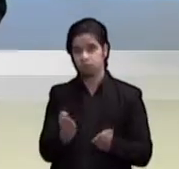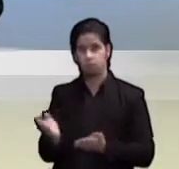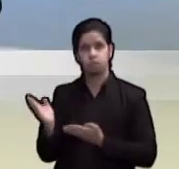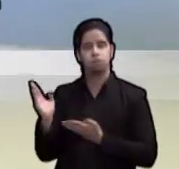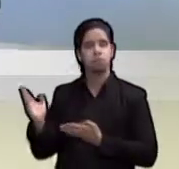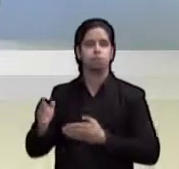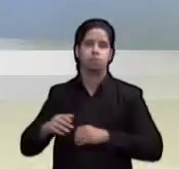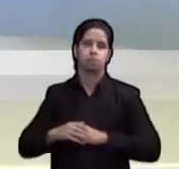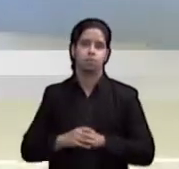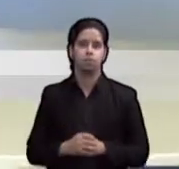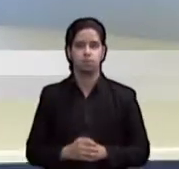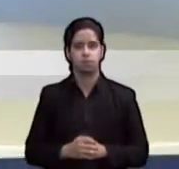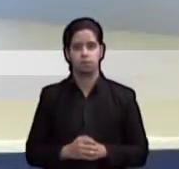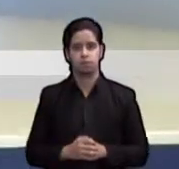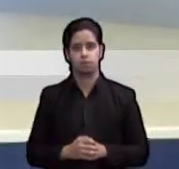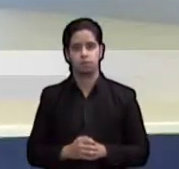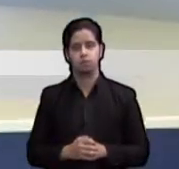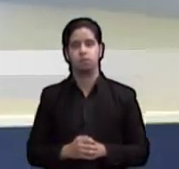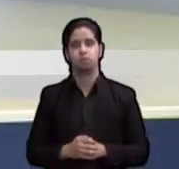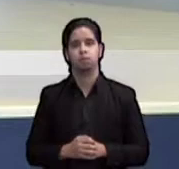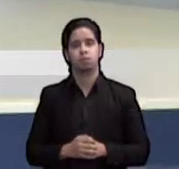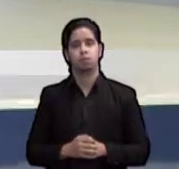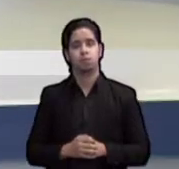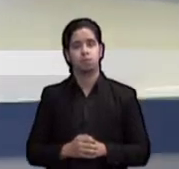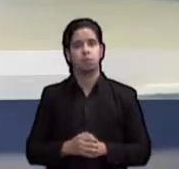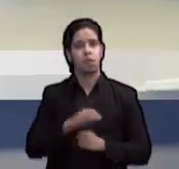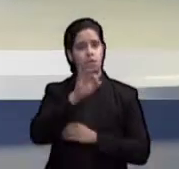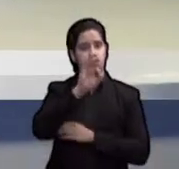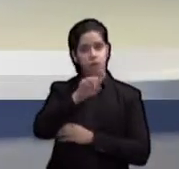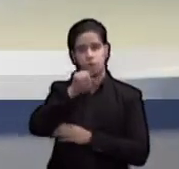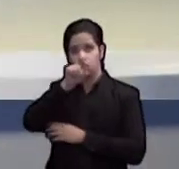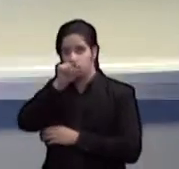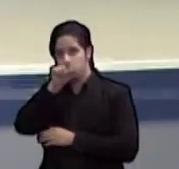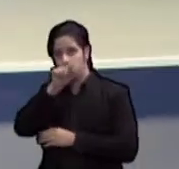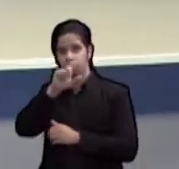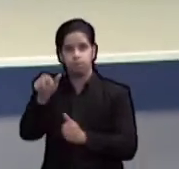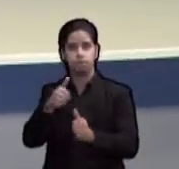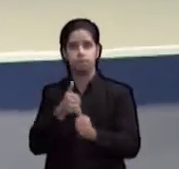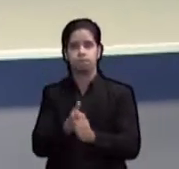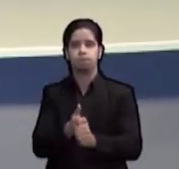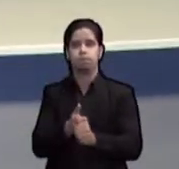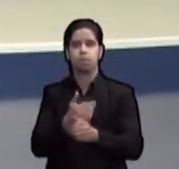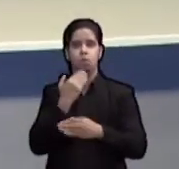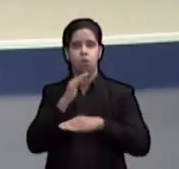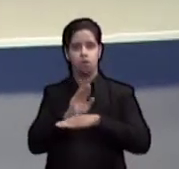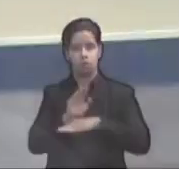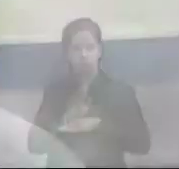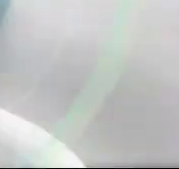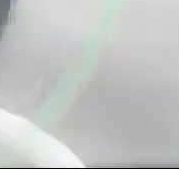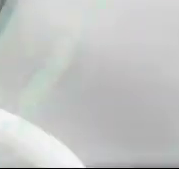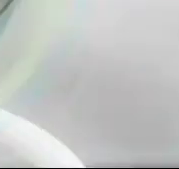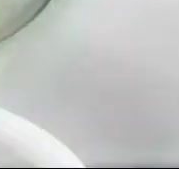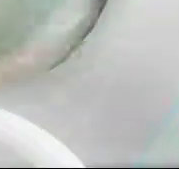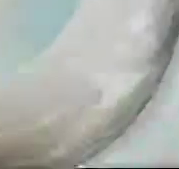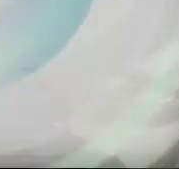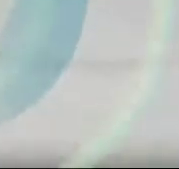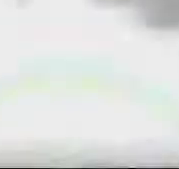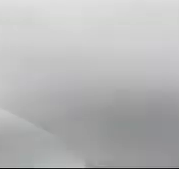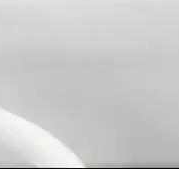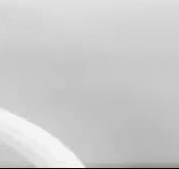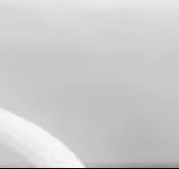visite nuestra página noticias247.pr y síganos en nuestras redes en Facebook y Twitter. Buenas tardes. ¡Gracias!